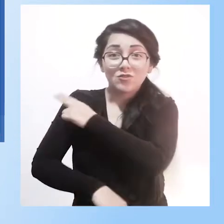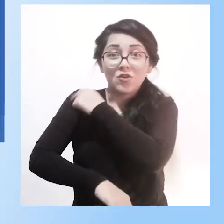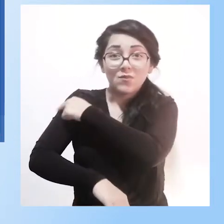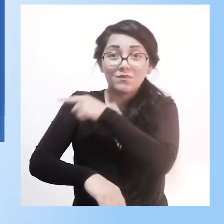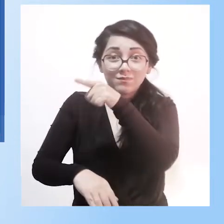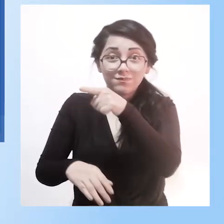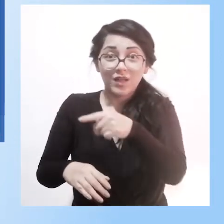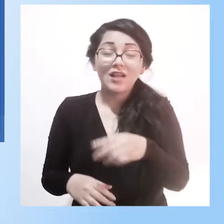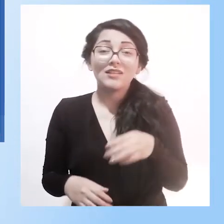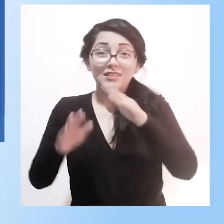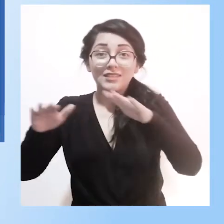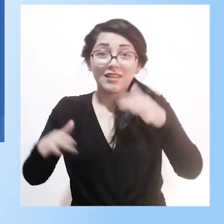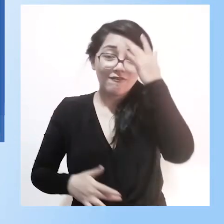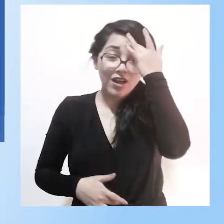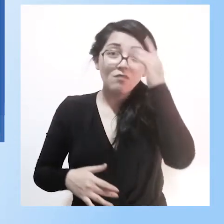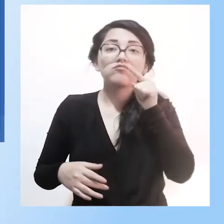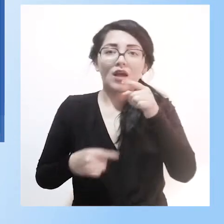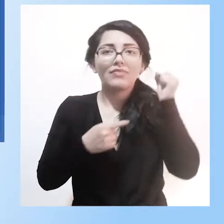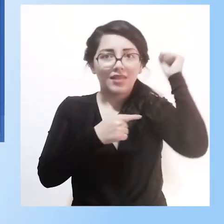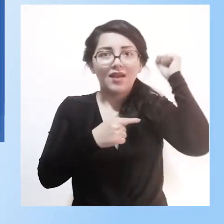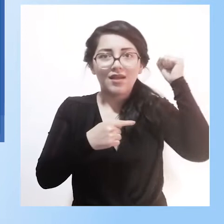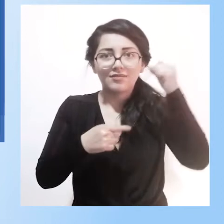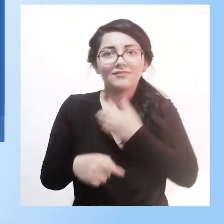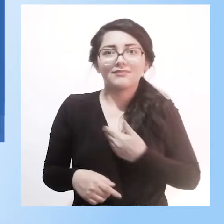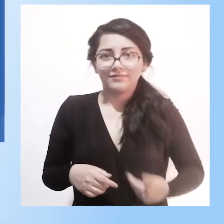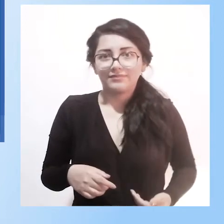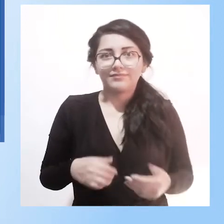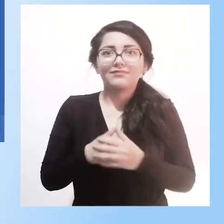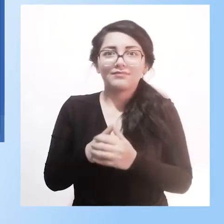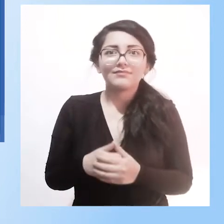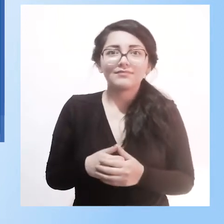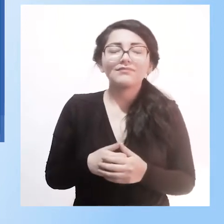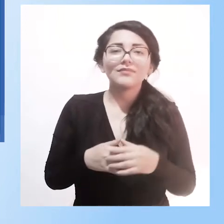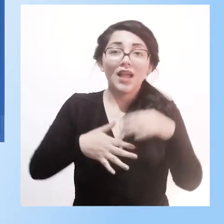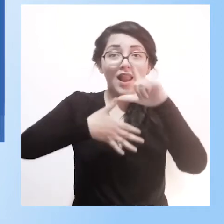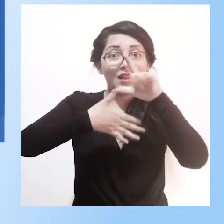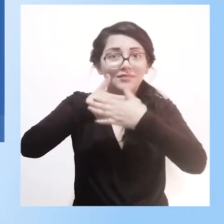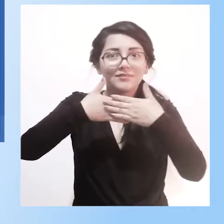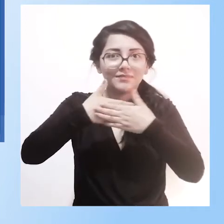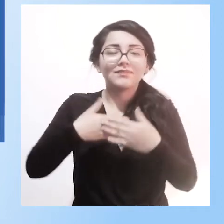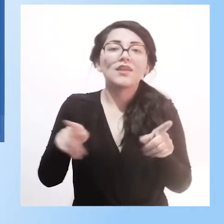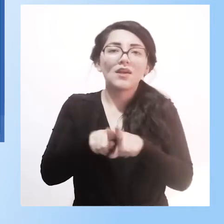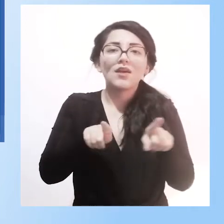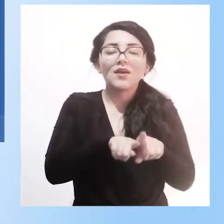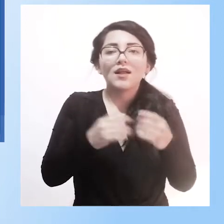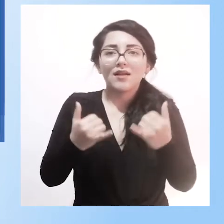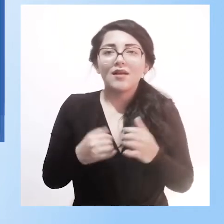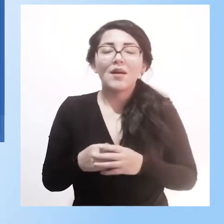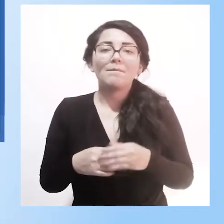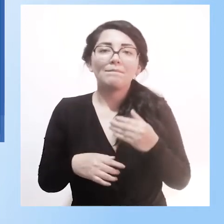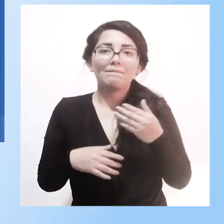Actualmente es subsecretaria de educación especializada, inclusiva del Ministerio de Educación del Ecuador. Lea Schuster